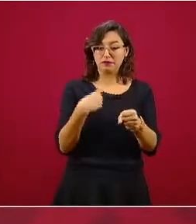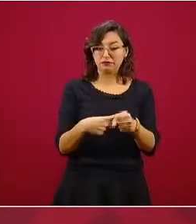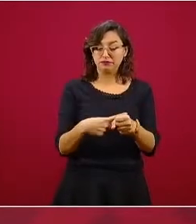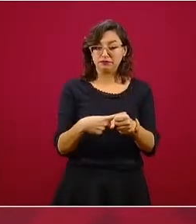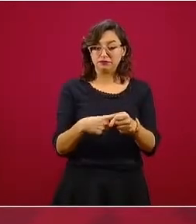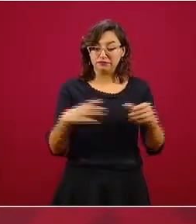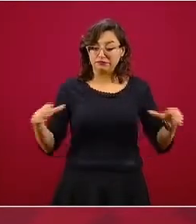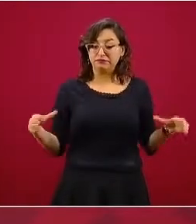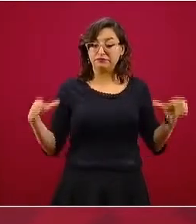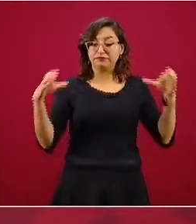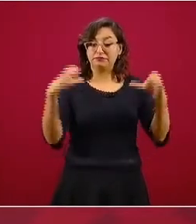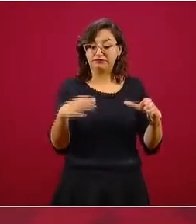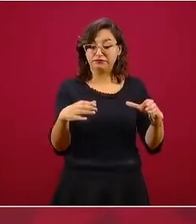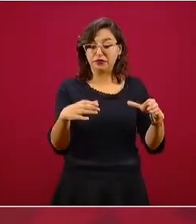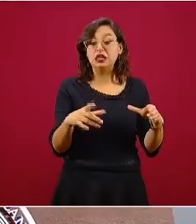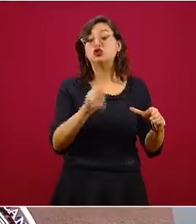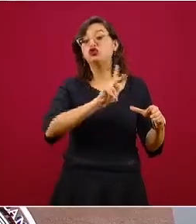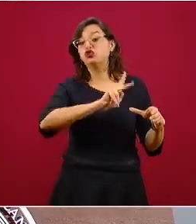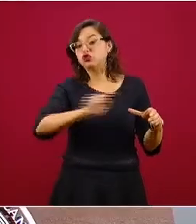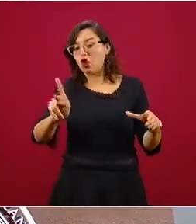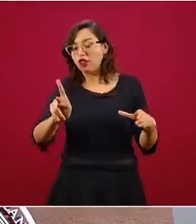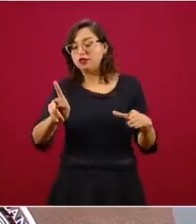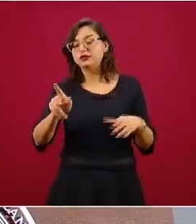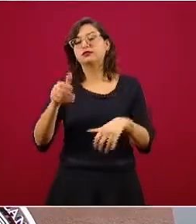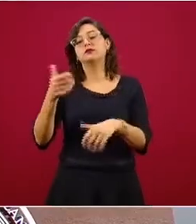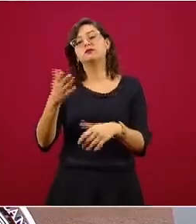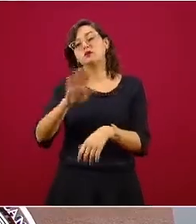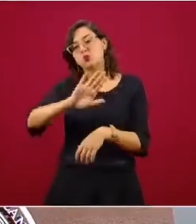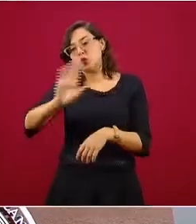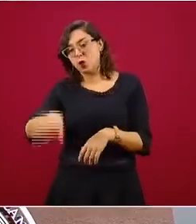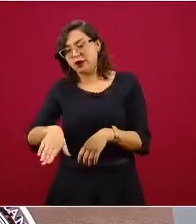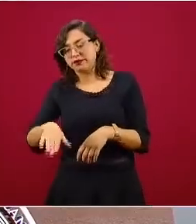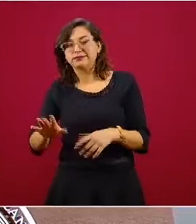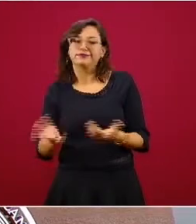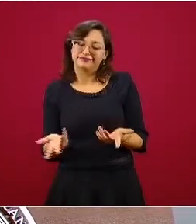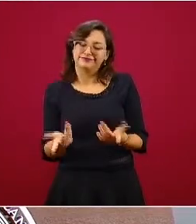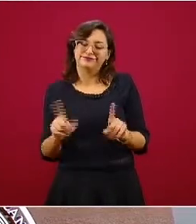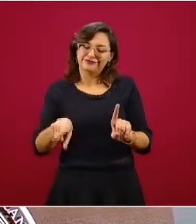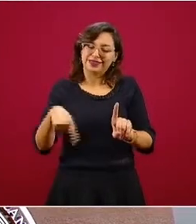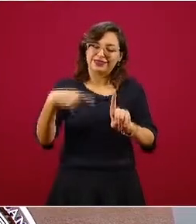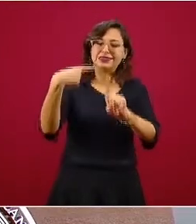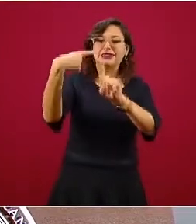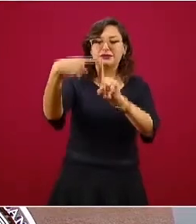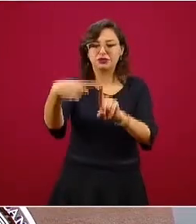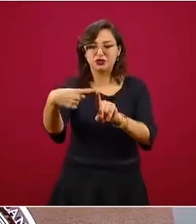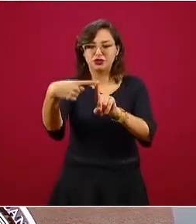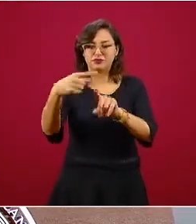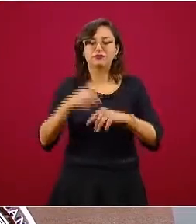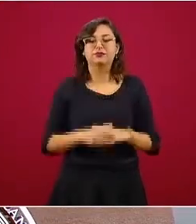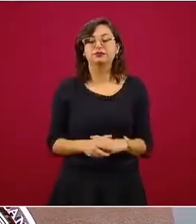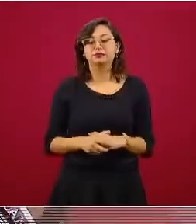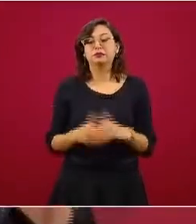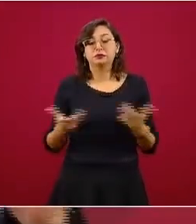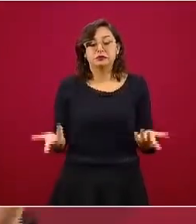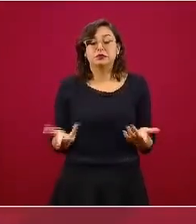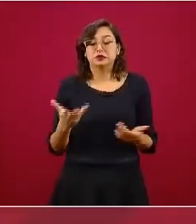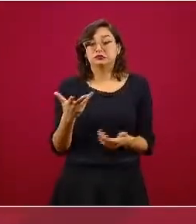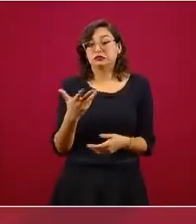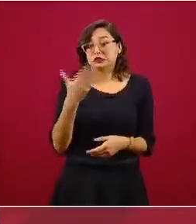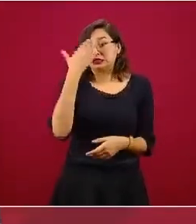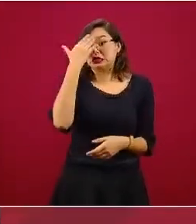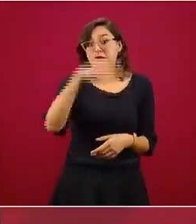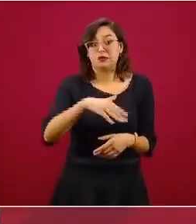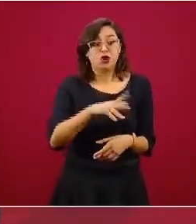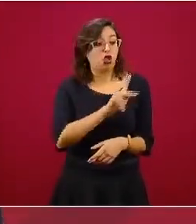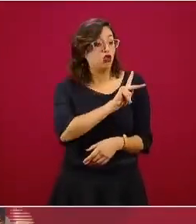y de todas las muertes, que es el numerador. Eso sería lo ideal, condiciones ideales se tiene ese número y entonces sí